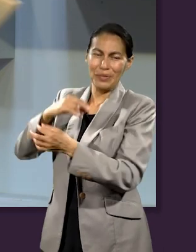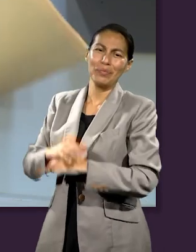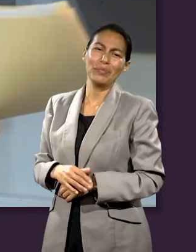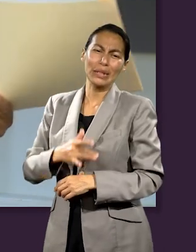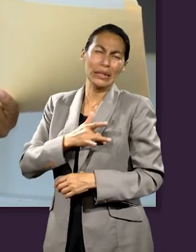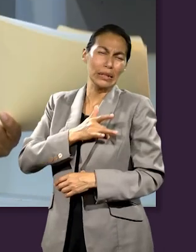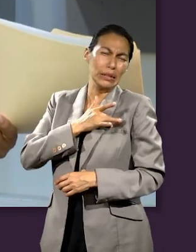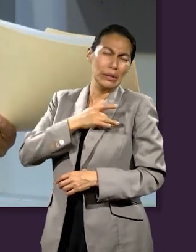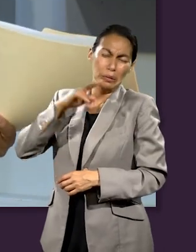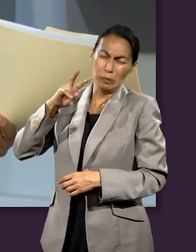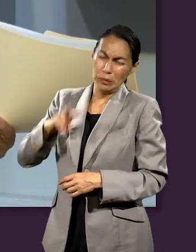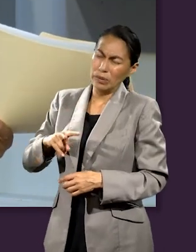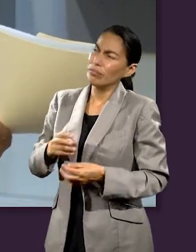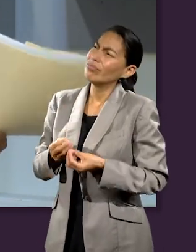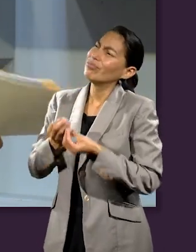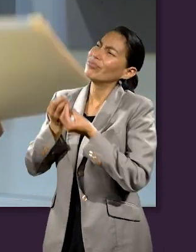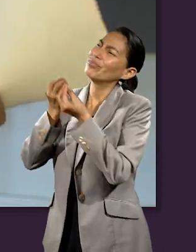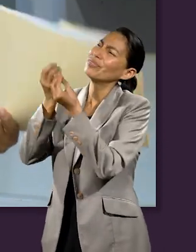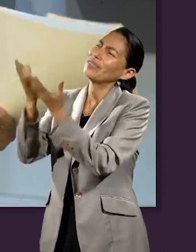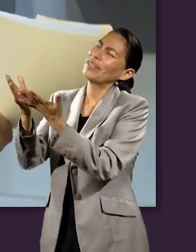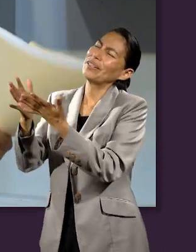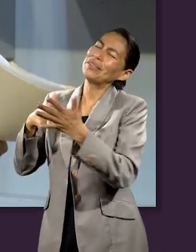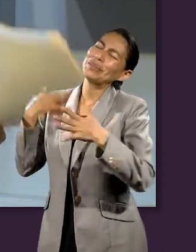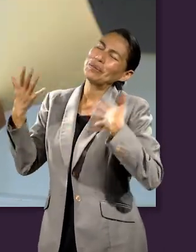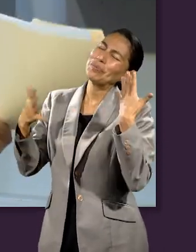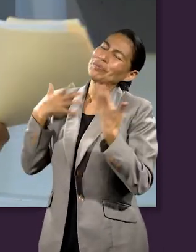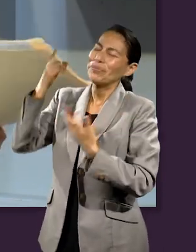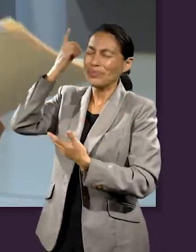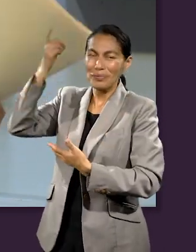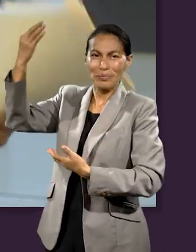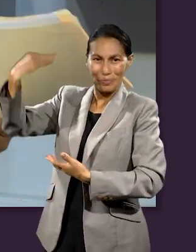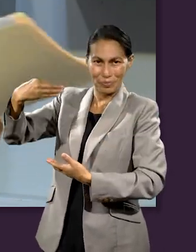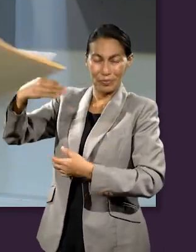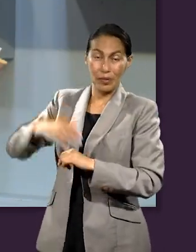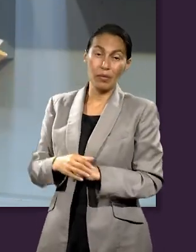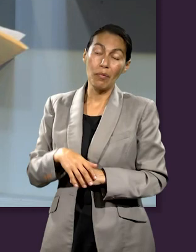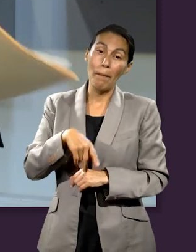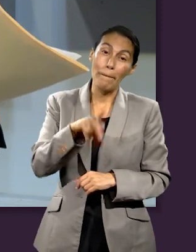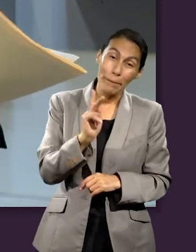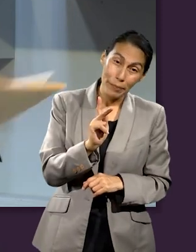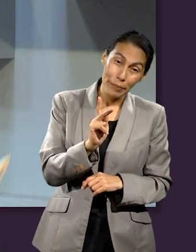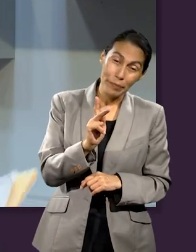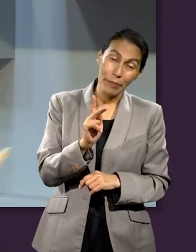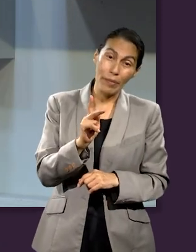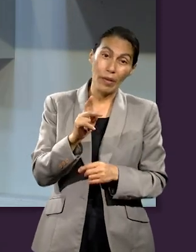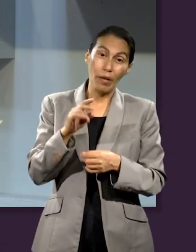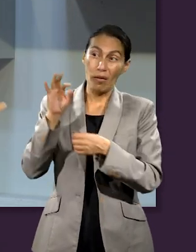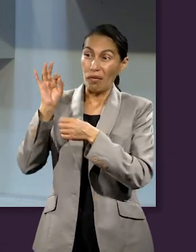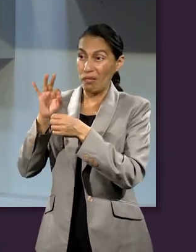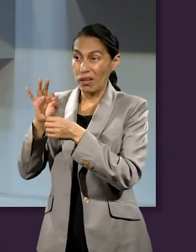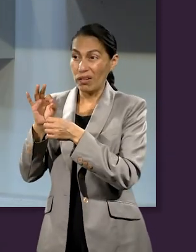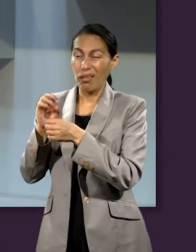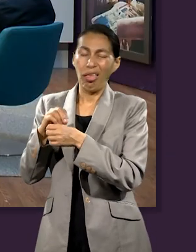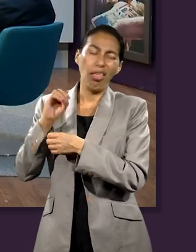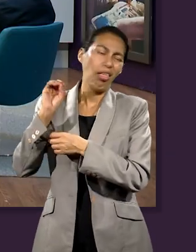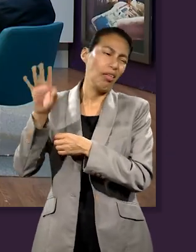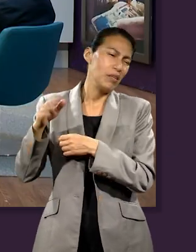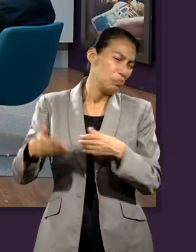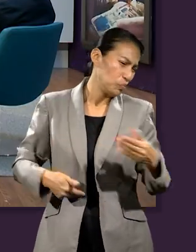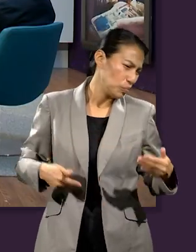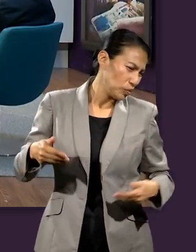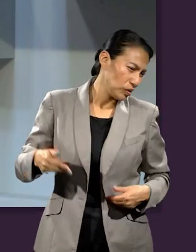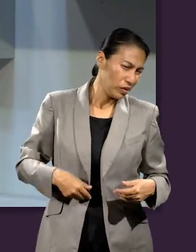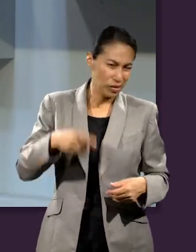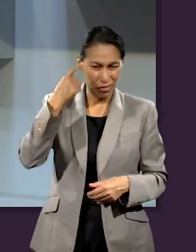Y eso hace la diferencia. Ofrendar sin gratitud, sin alegría, sin confianza, voy a decirlo con mucho cuidado,